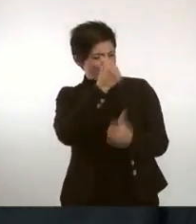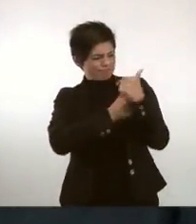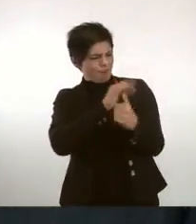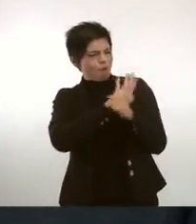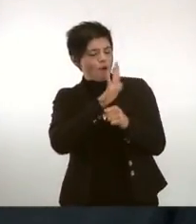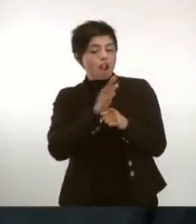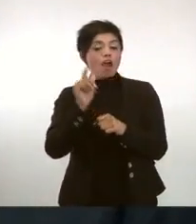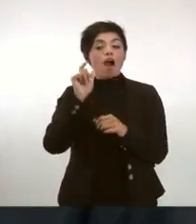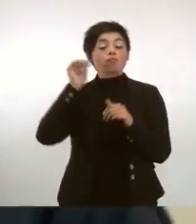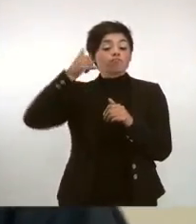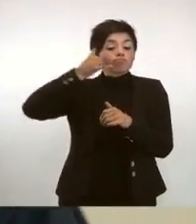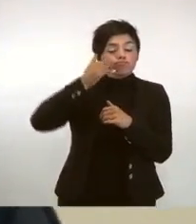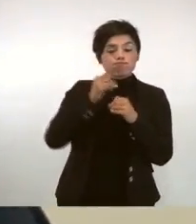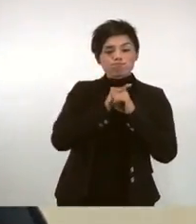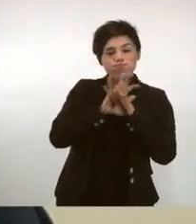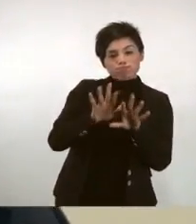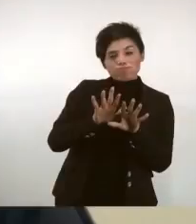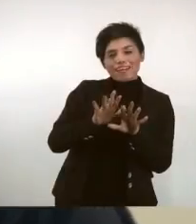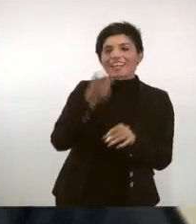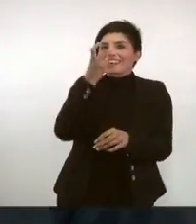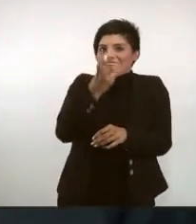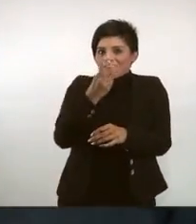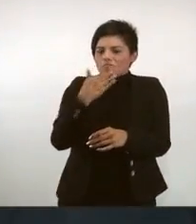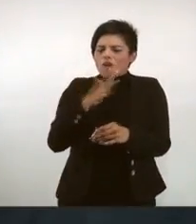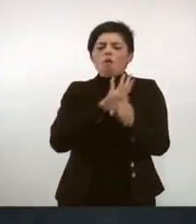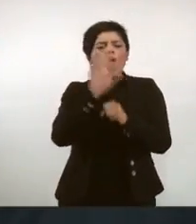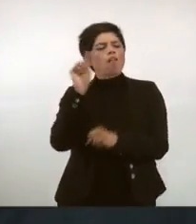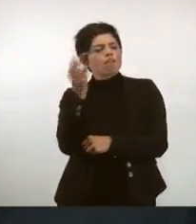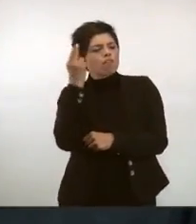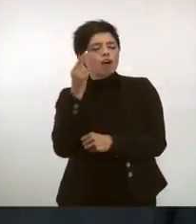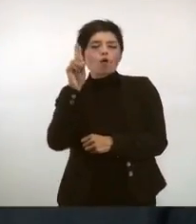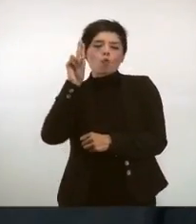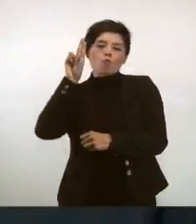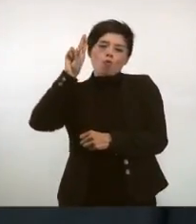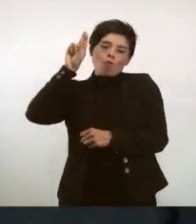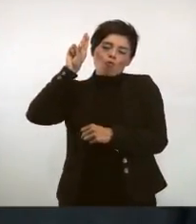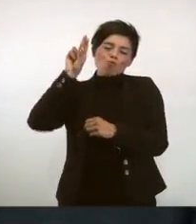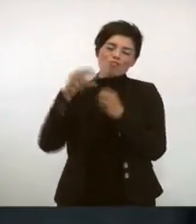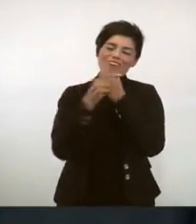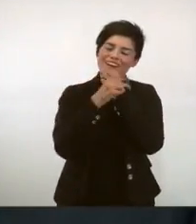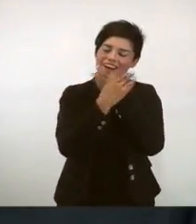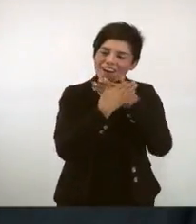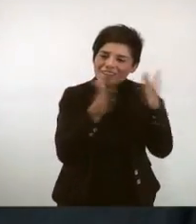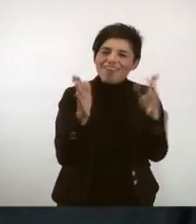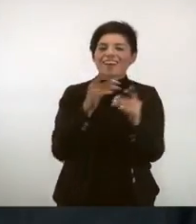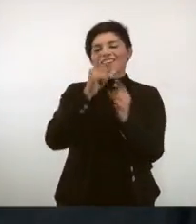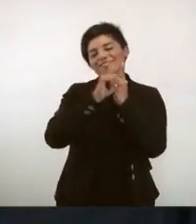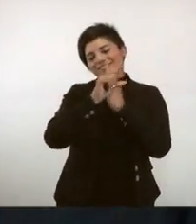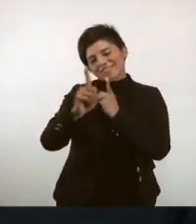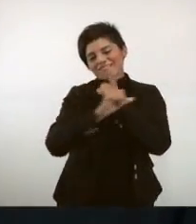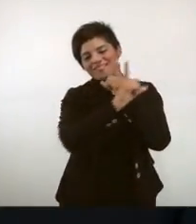estudiando? Ingeniería en telemática. ¡Wow! ¿Y en qué universidad? La Universidad Abierta y Estancia de México.